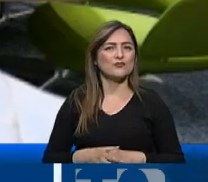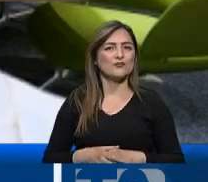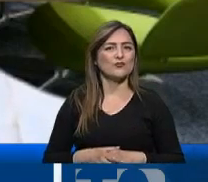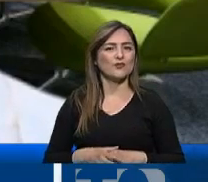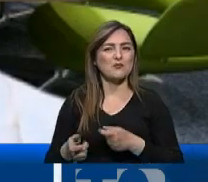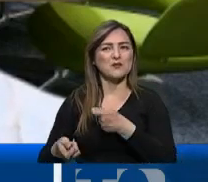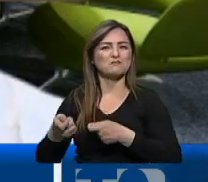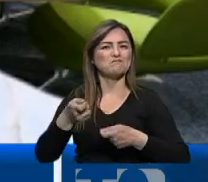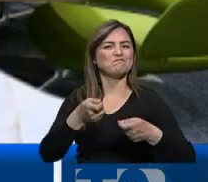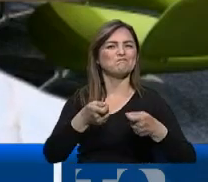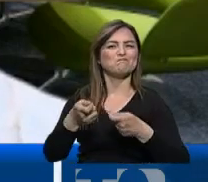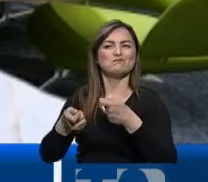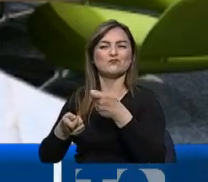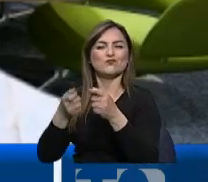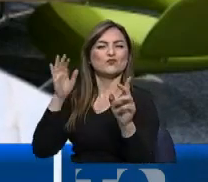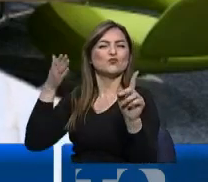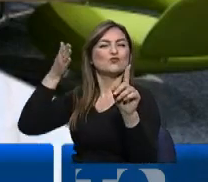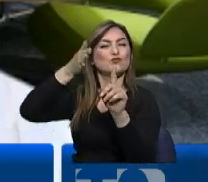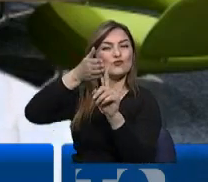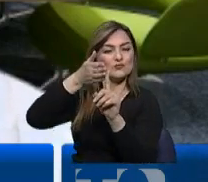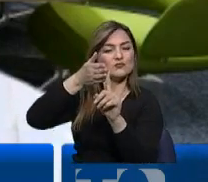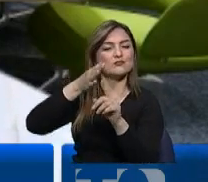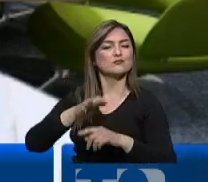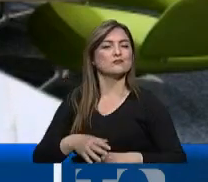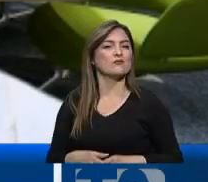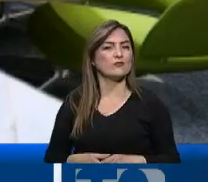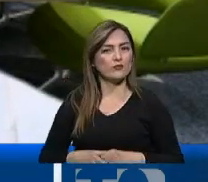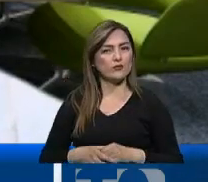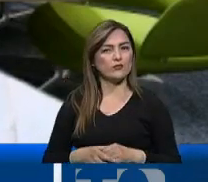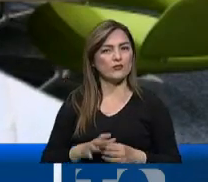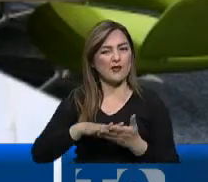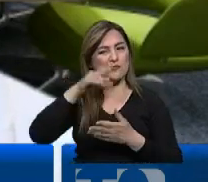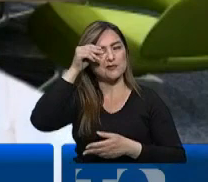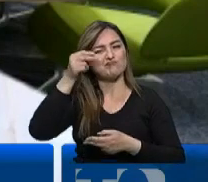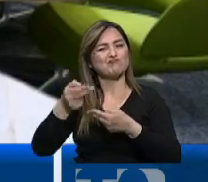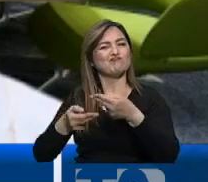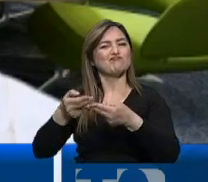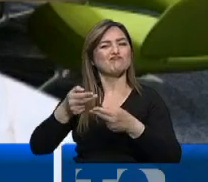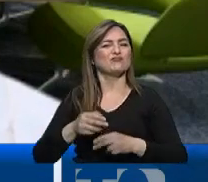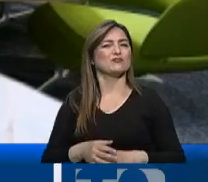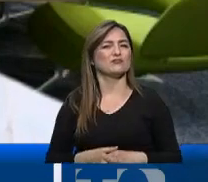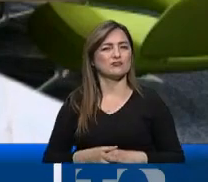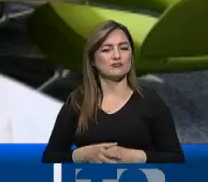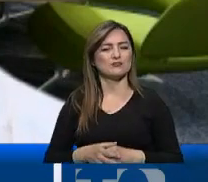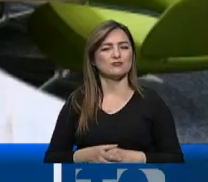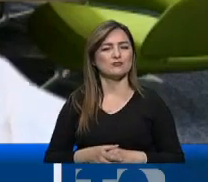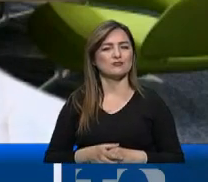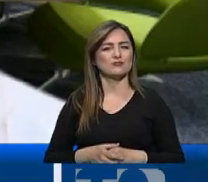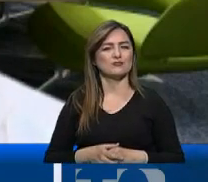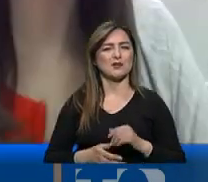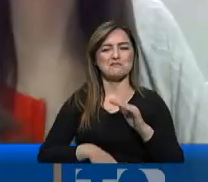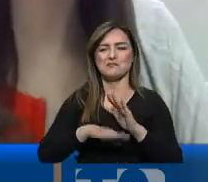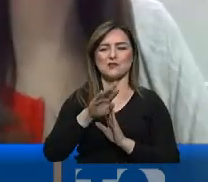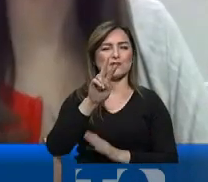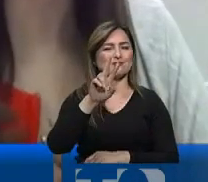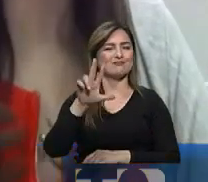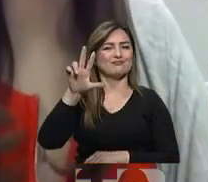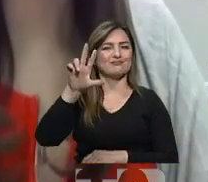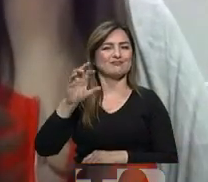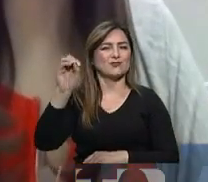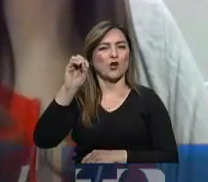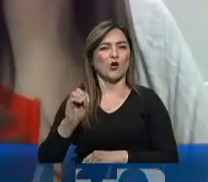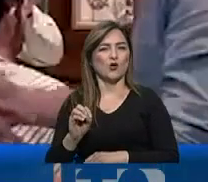un mercado local que de las metas que nosotros pensábamos tener con emprendedores se han superado en un 23%. José